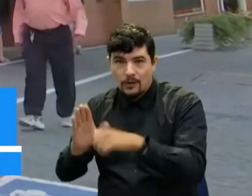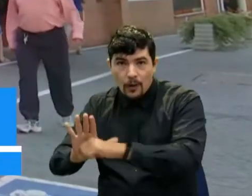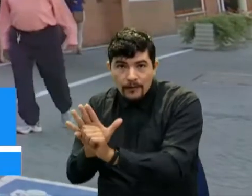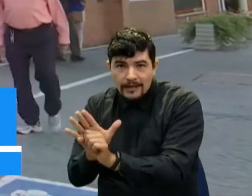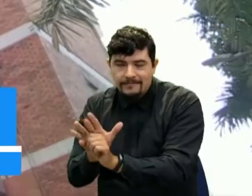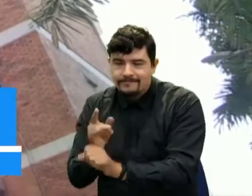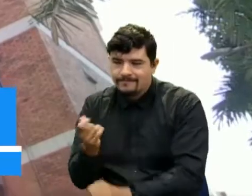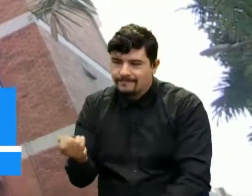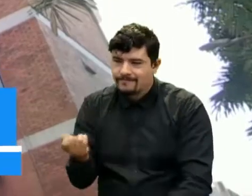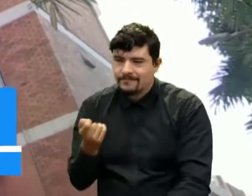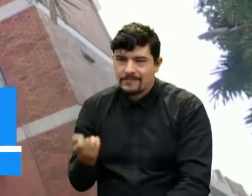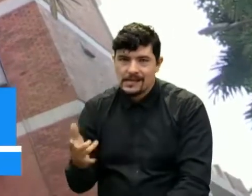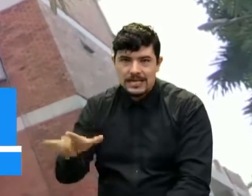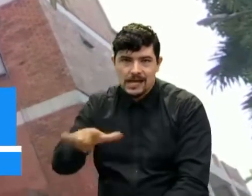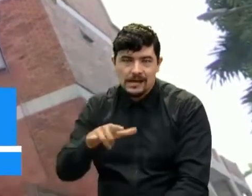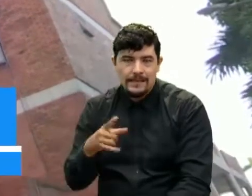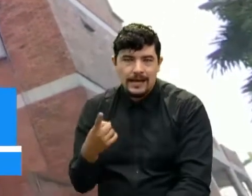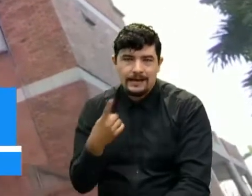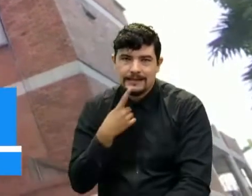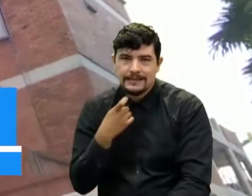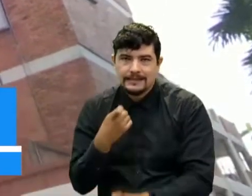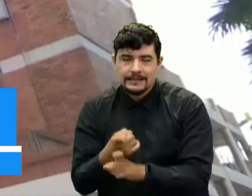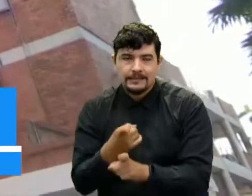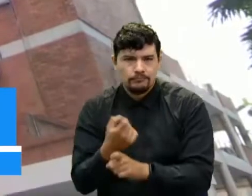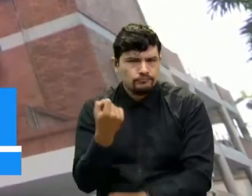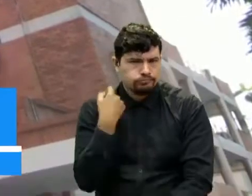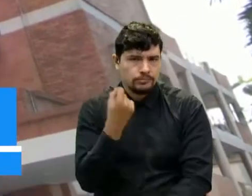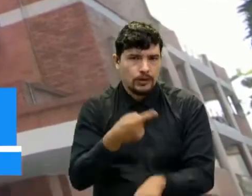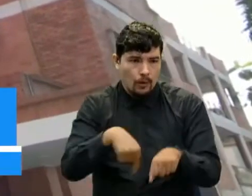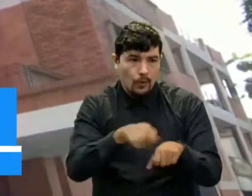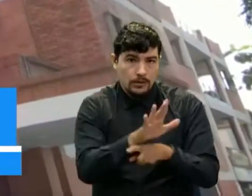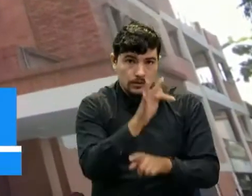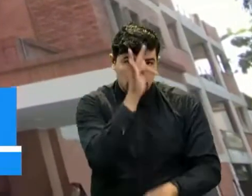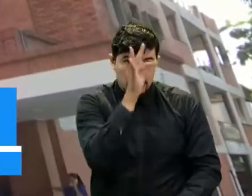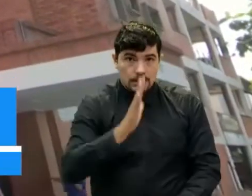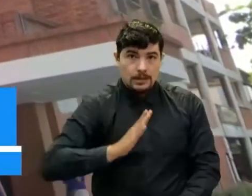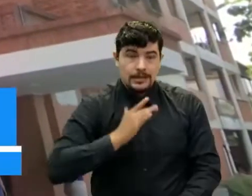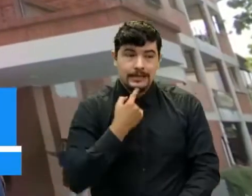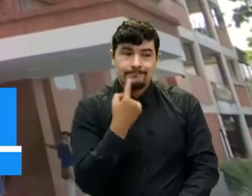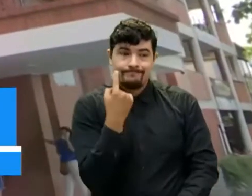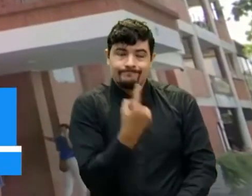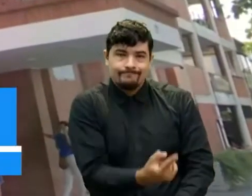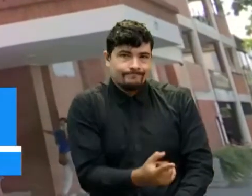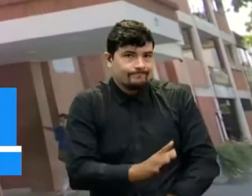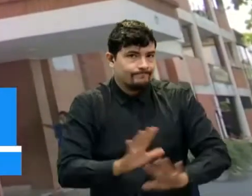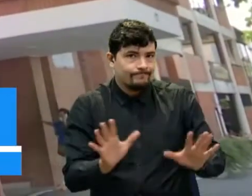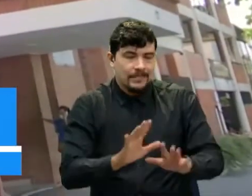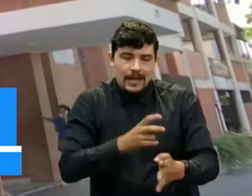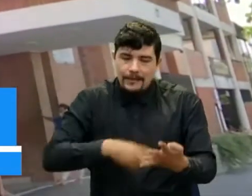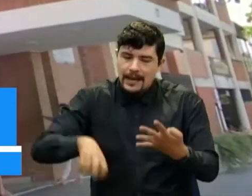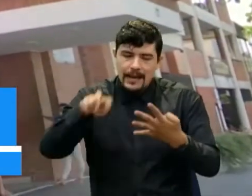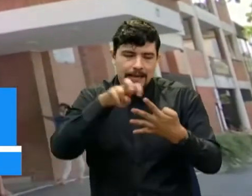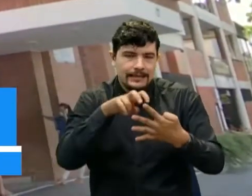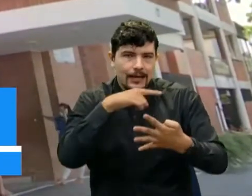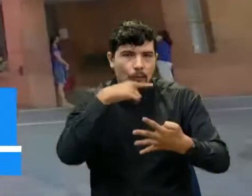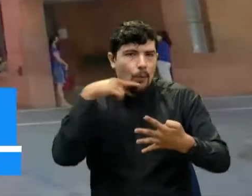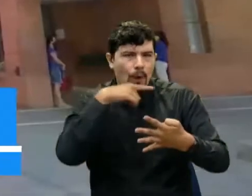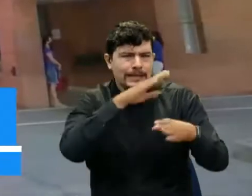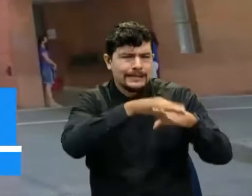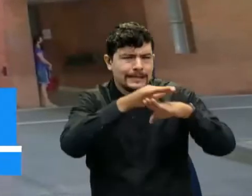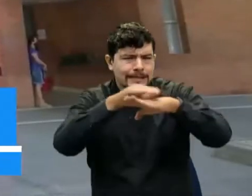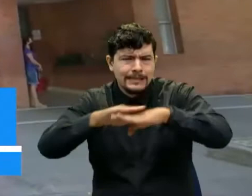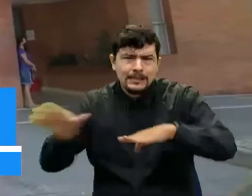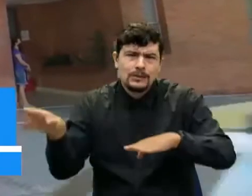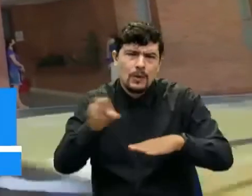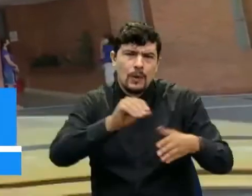-19 y de otras patologías. En las últimas horas, el centro clínico se declaró en alerta roja, lanzando un llamado a la